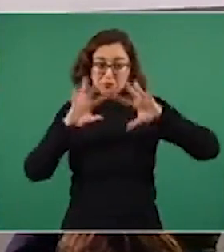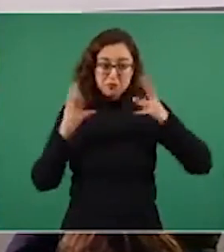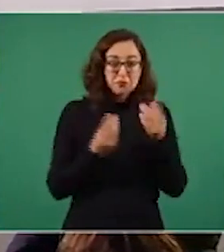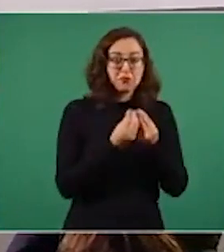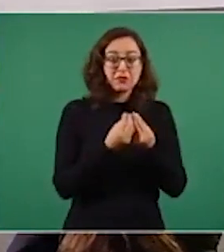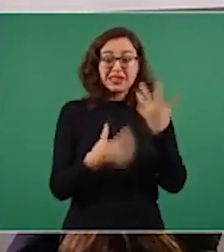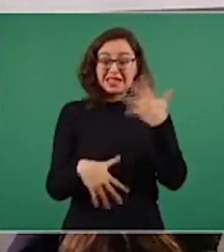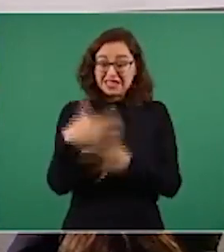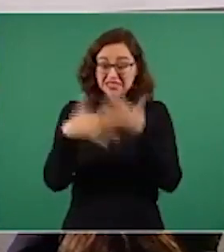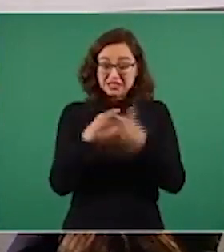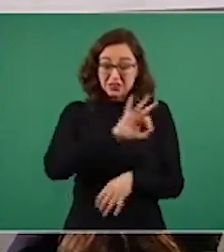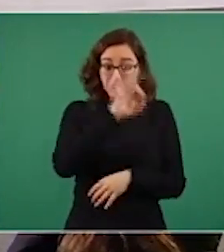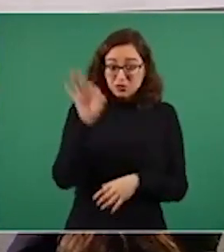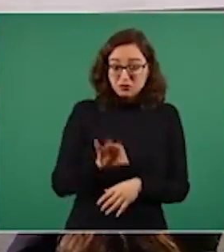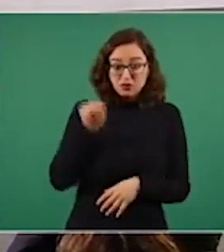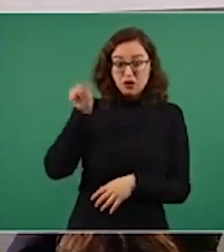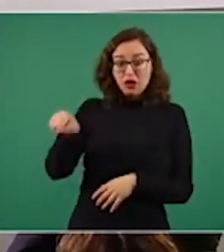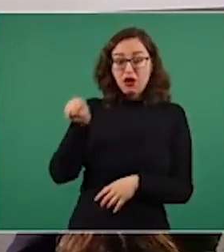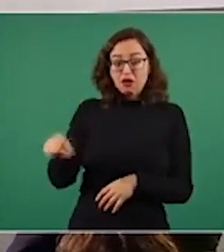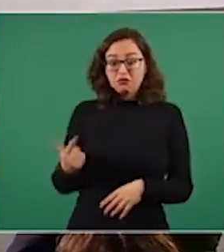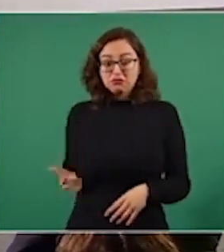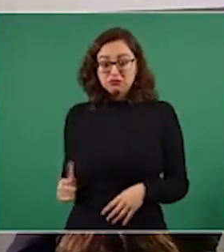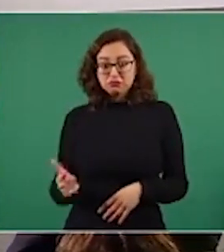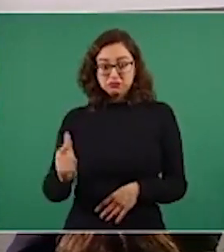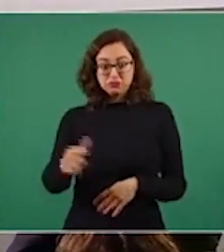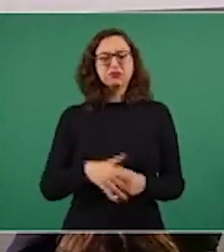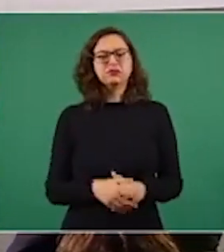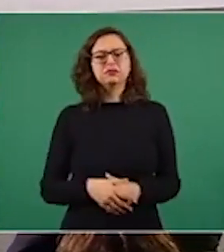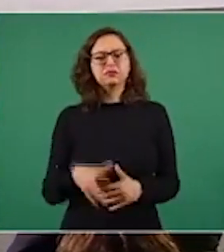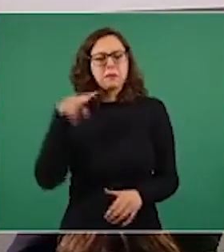Pero miren Veracruz ayer